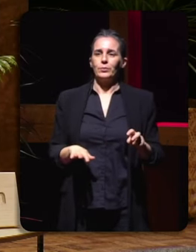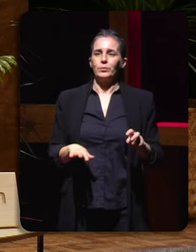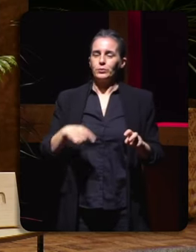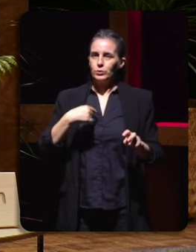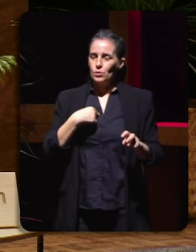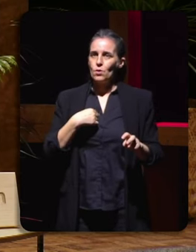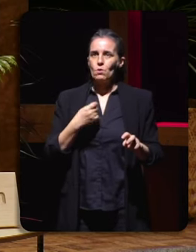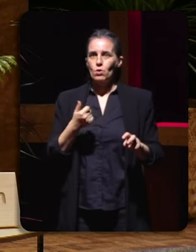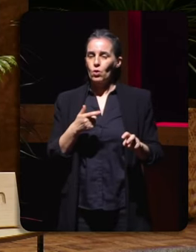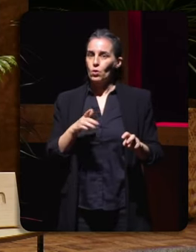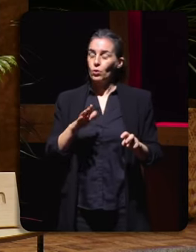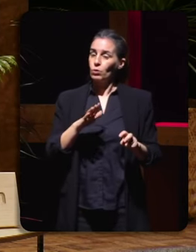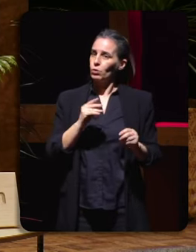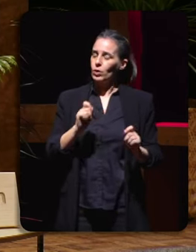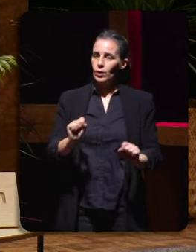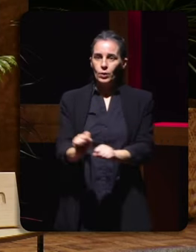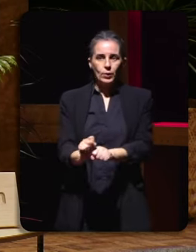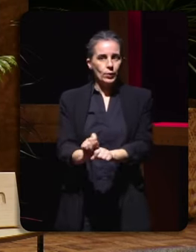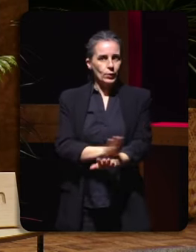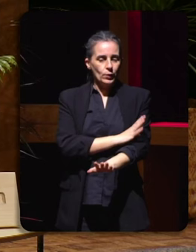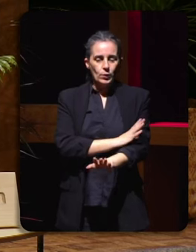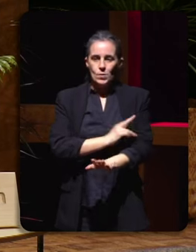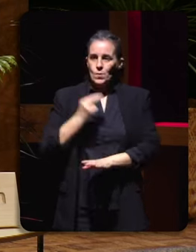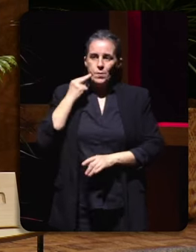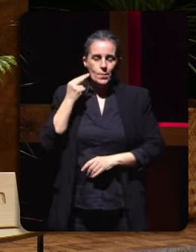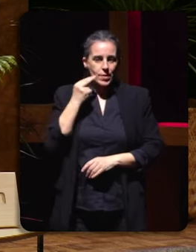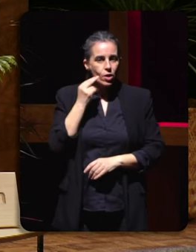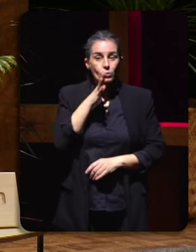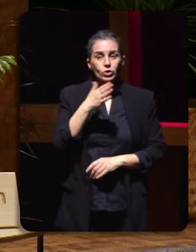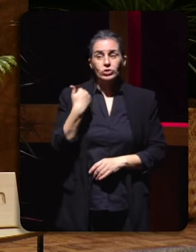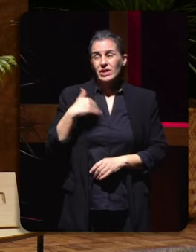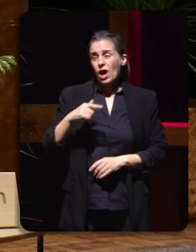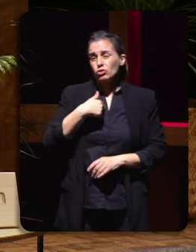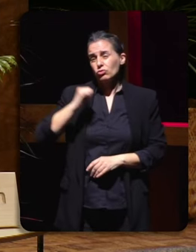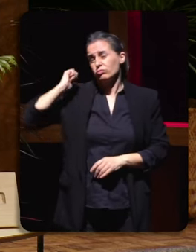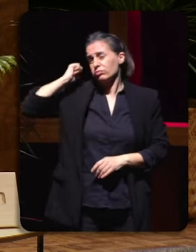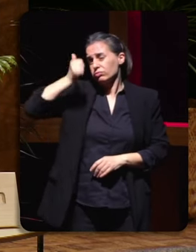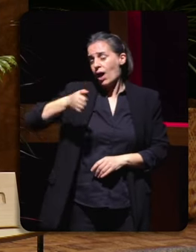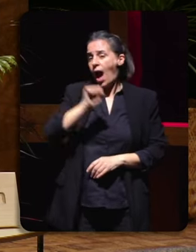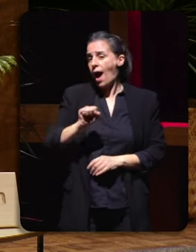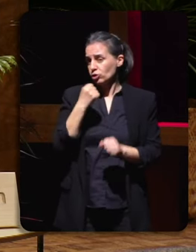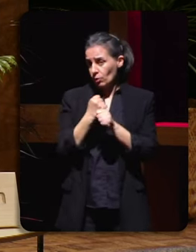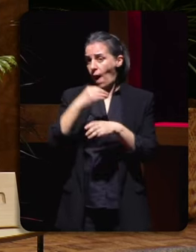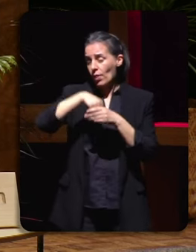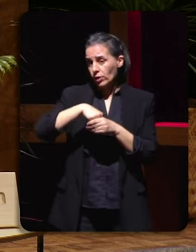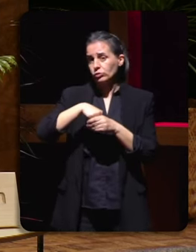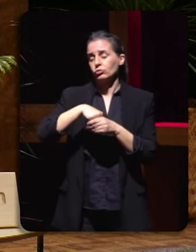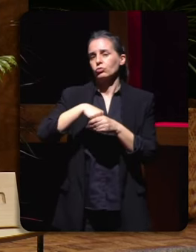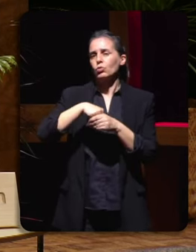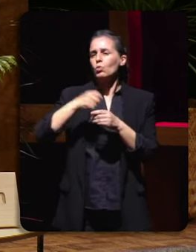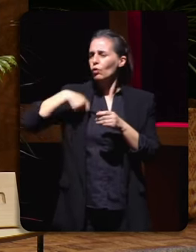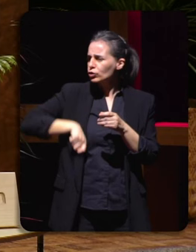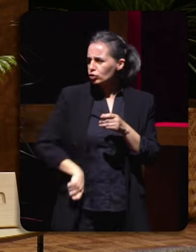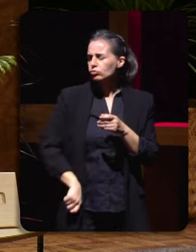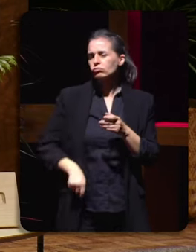moitísimo vértigo porque como ti dís levou moitos anos ademais esta profesión é moi exixente eu